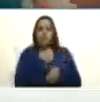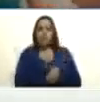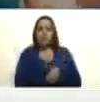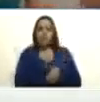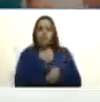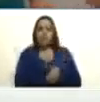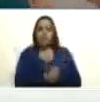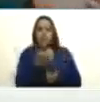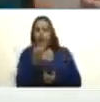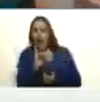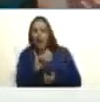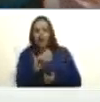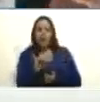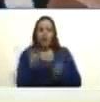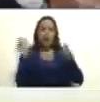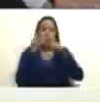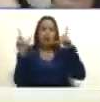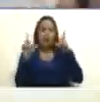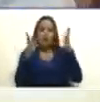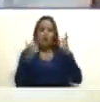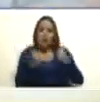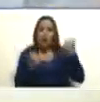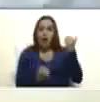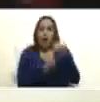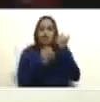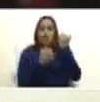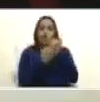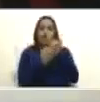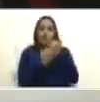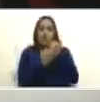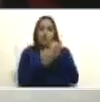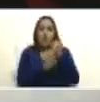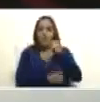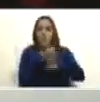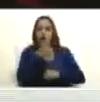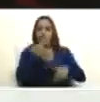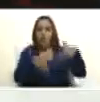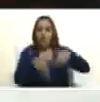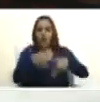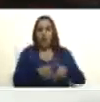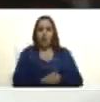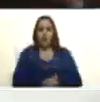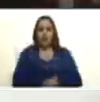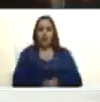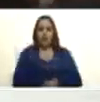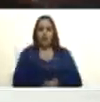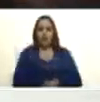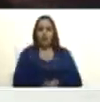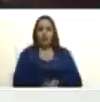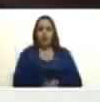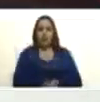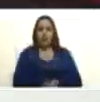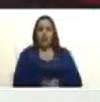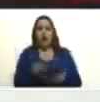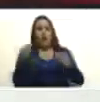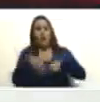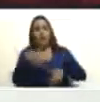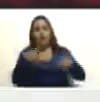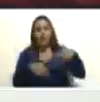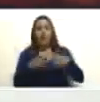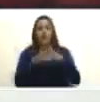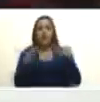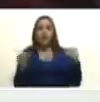márgenes impresionantes de apoyo fueron las más votadas la más votada de todas